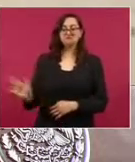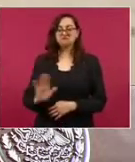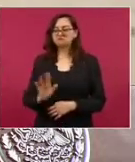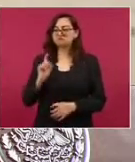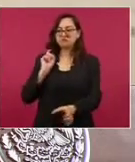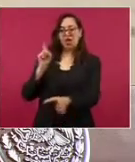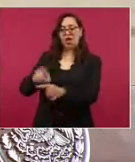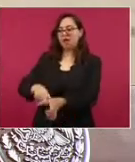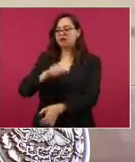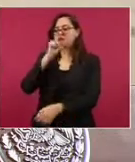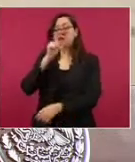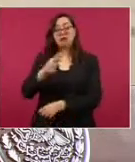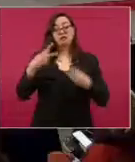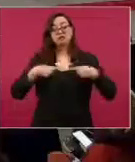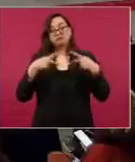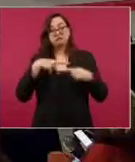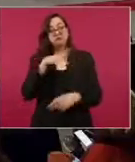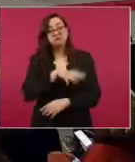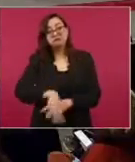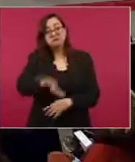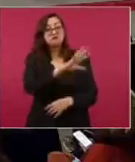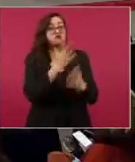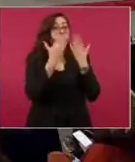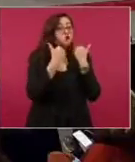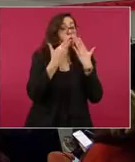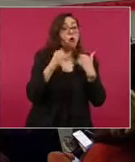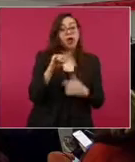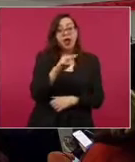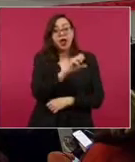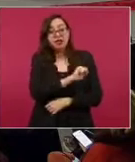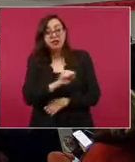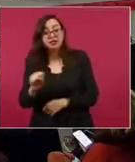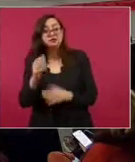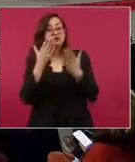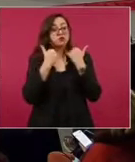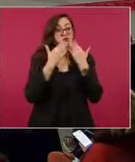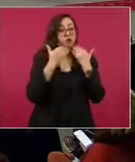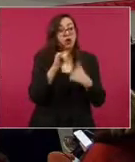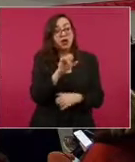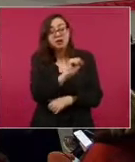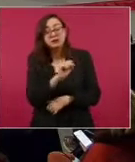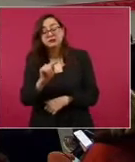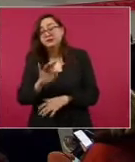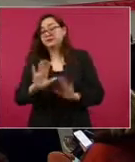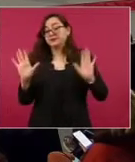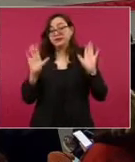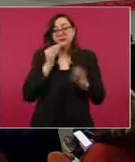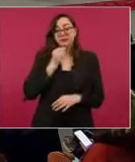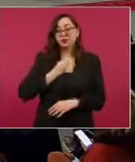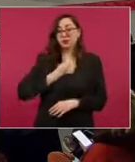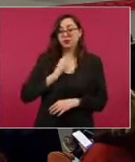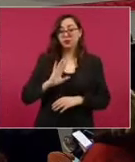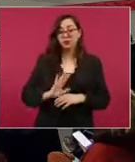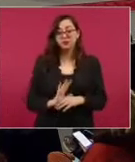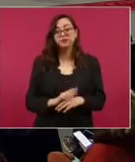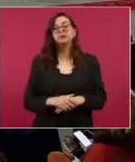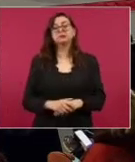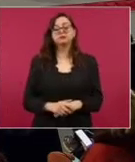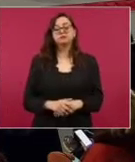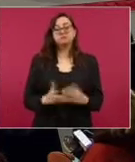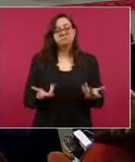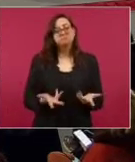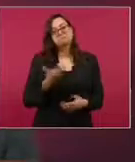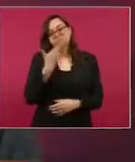social. Agradecemos mucho a los gobernadores, Marina del Pilar, al gobernador Rutil Escandón, Carlos Merino, que han